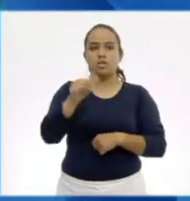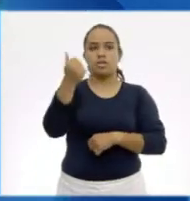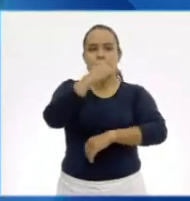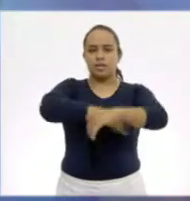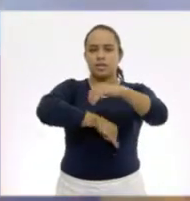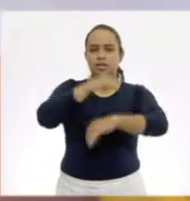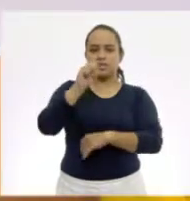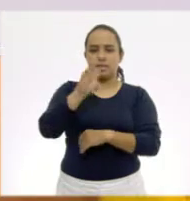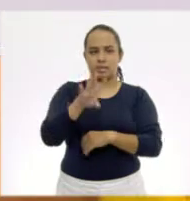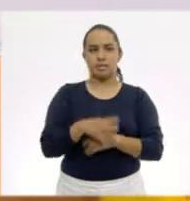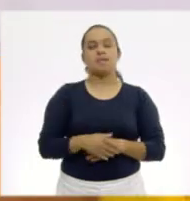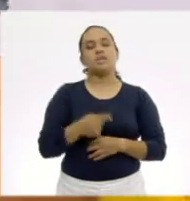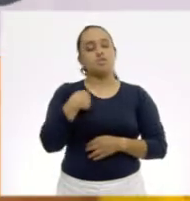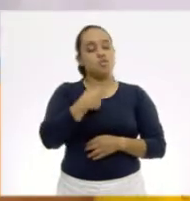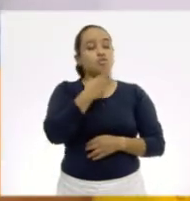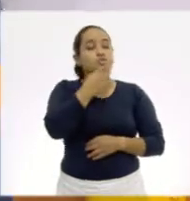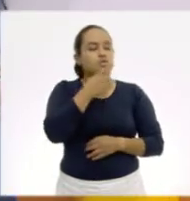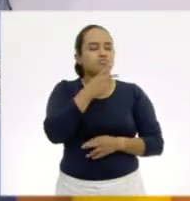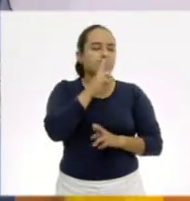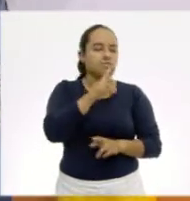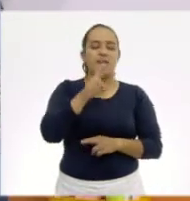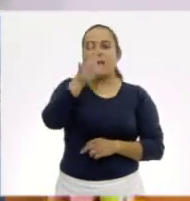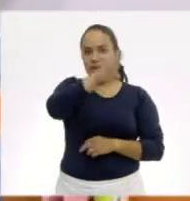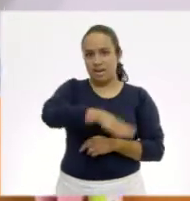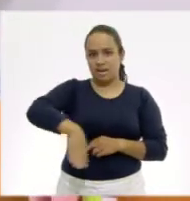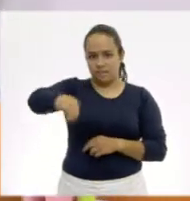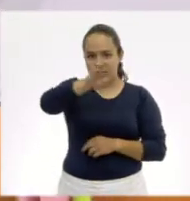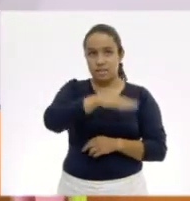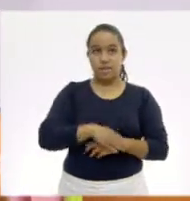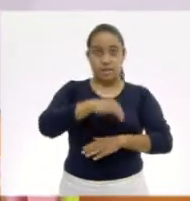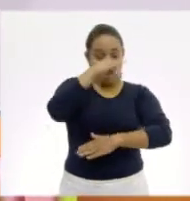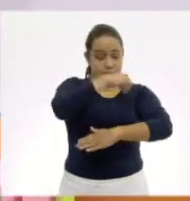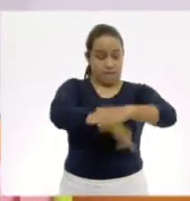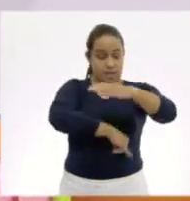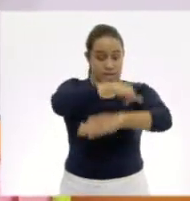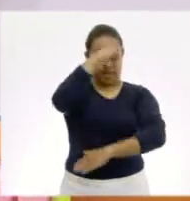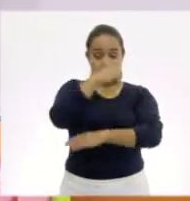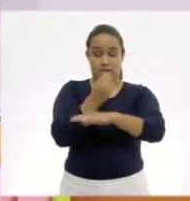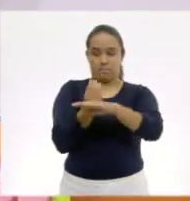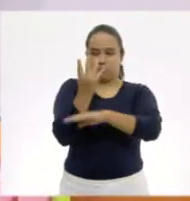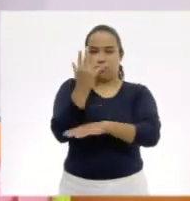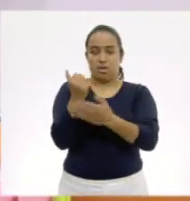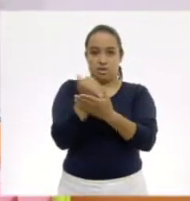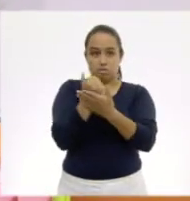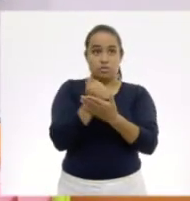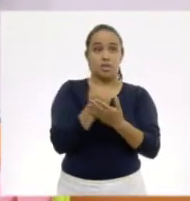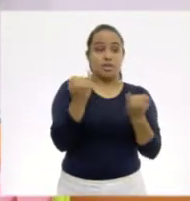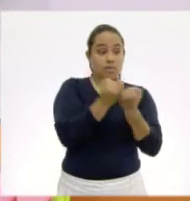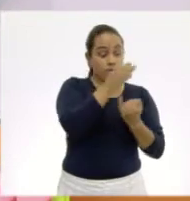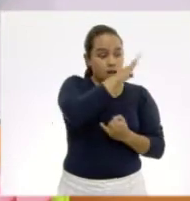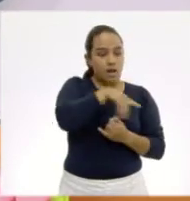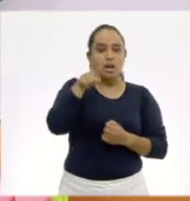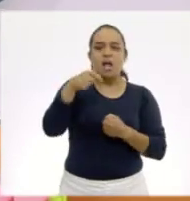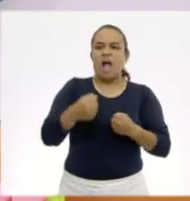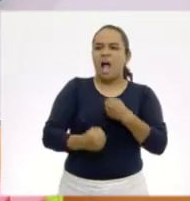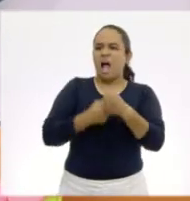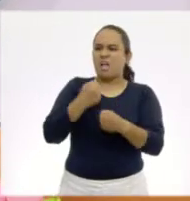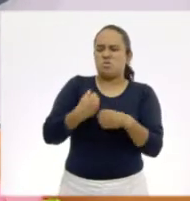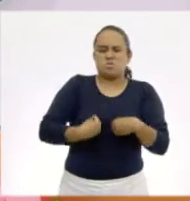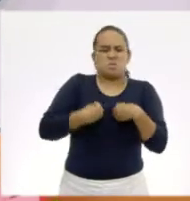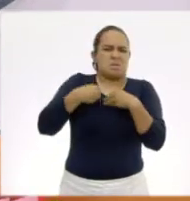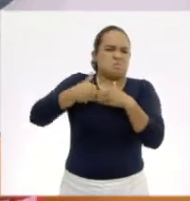que el elefante terrestre, ¿no? El elefante. Entonces la ballena azul y el elefante eran los que más años vivían.